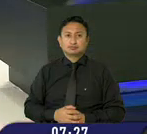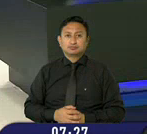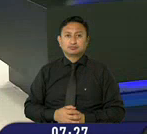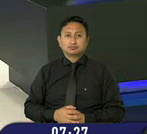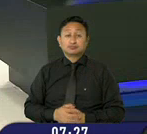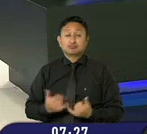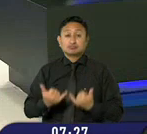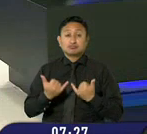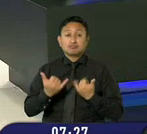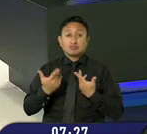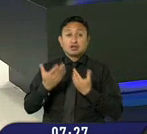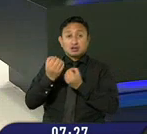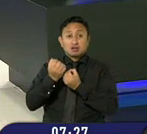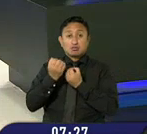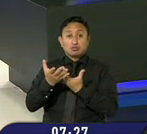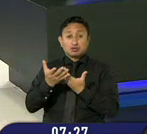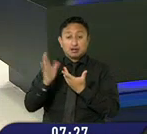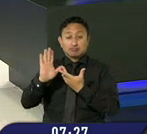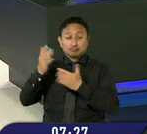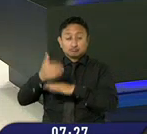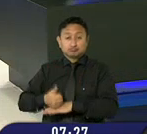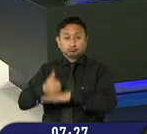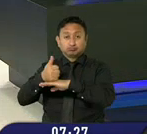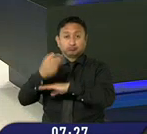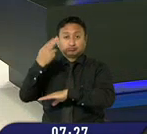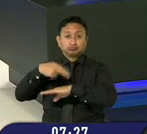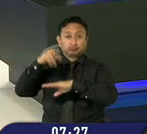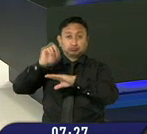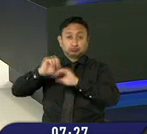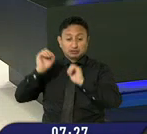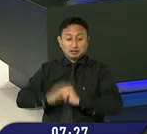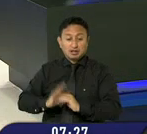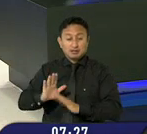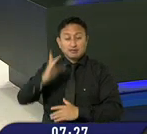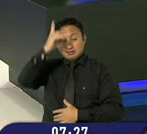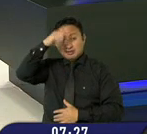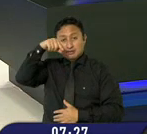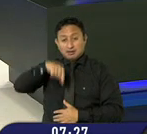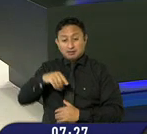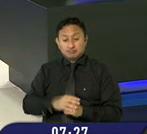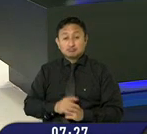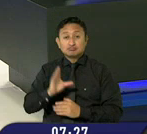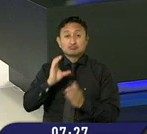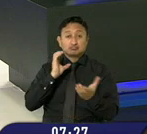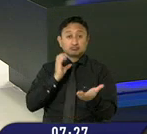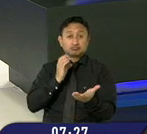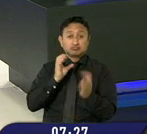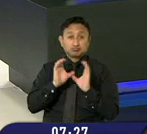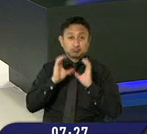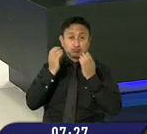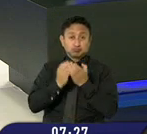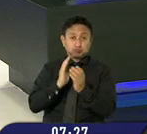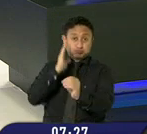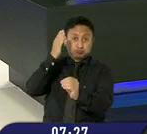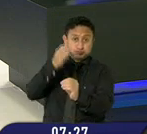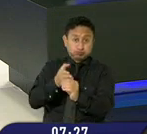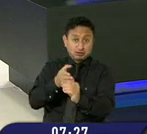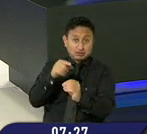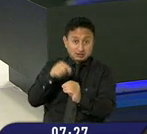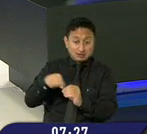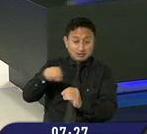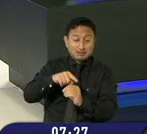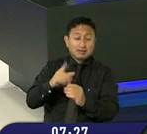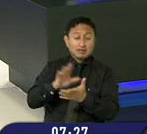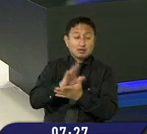Y ahora les contamos que mientras las autoridades nacionales decidieron aplazar el regreso a las clases presenciales para las